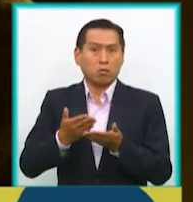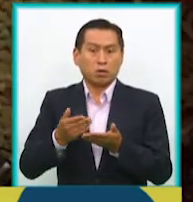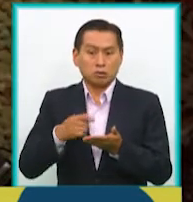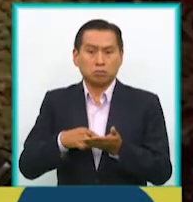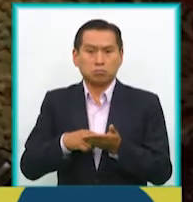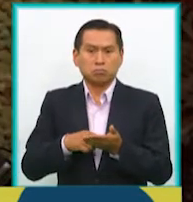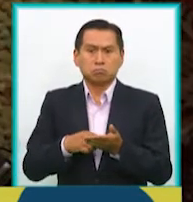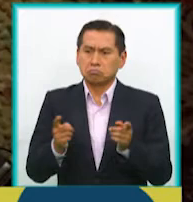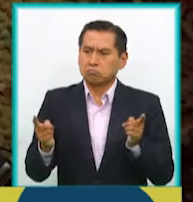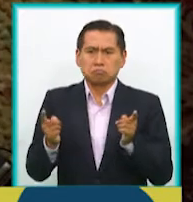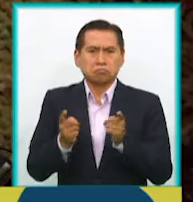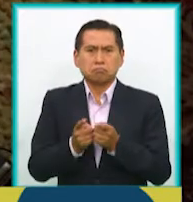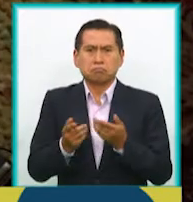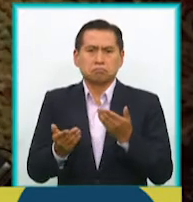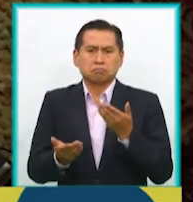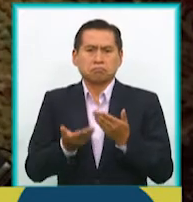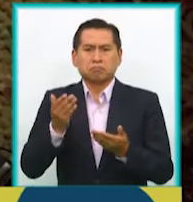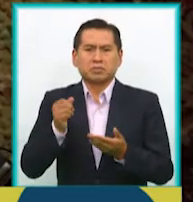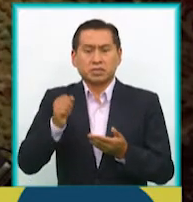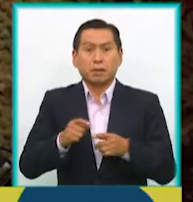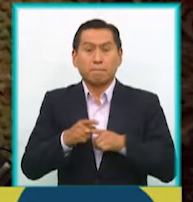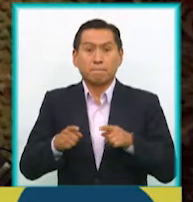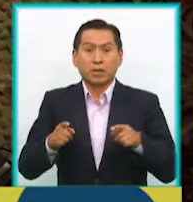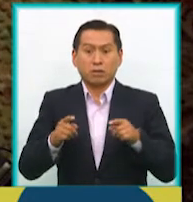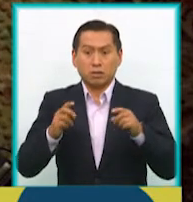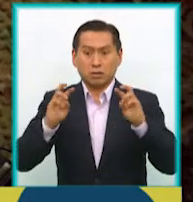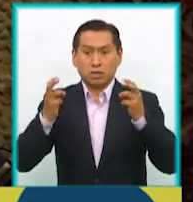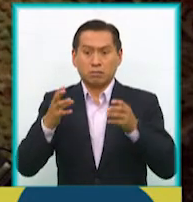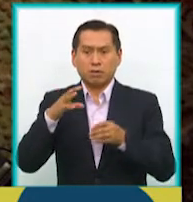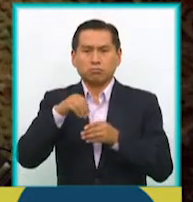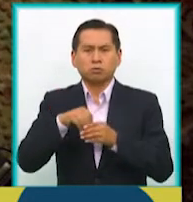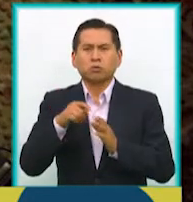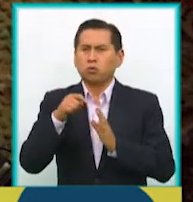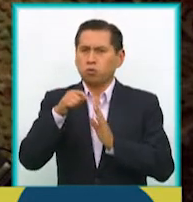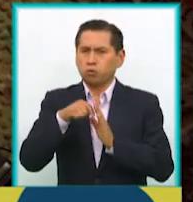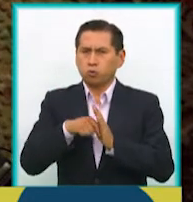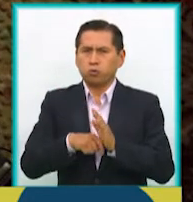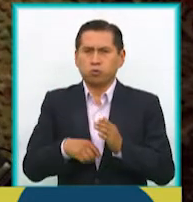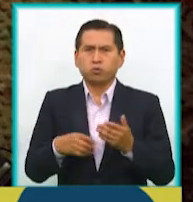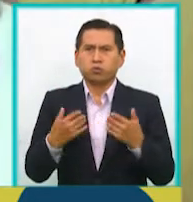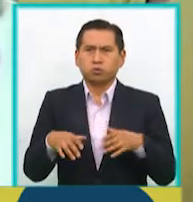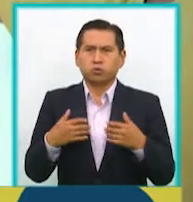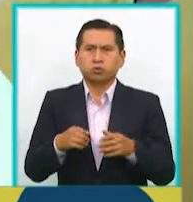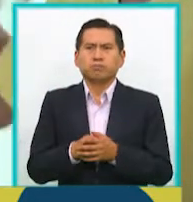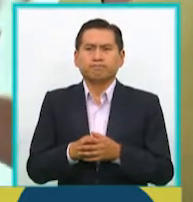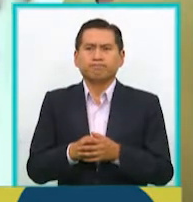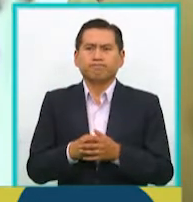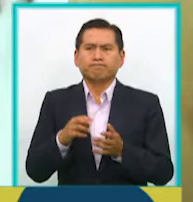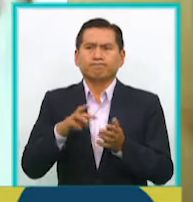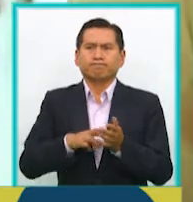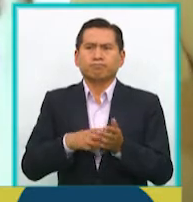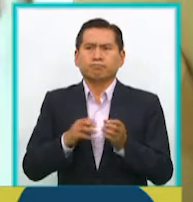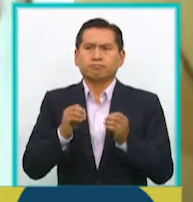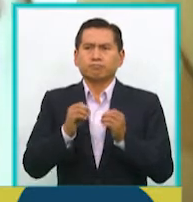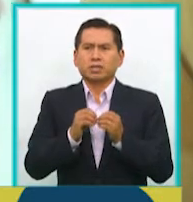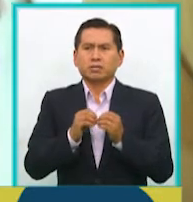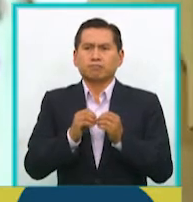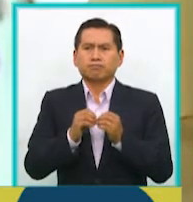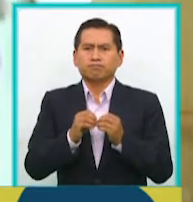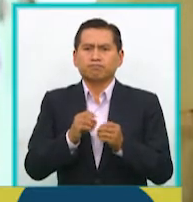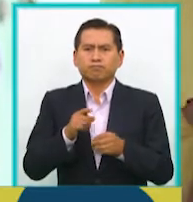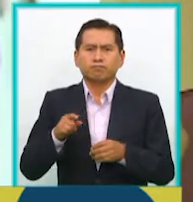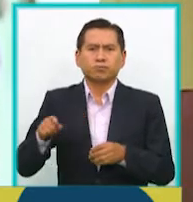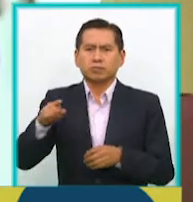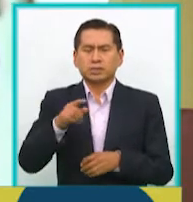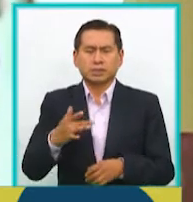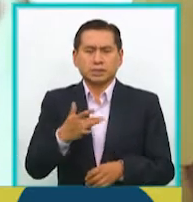sencilla, simple, pero creo que con una temática profunda que de alguna forma te puede llegar a tocar un poco el